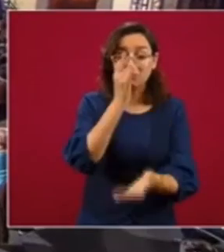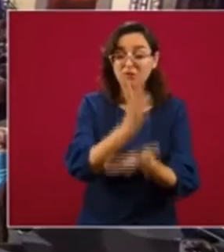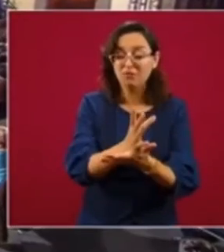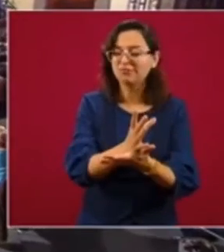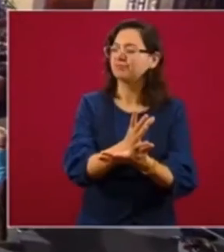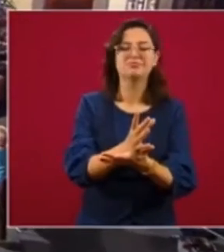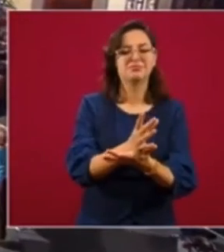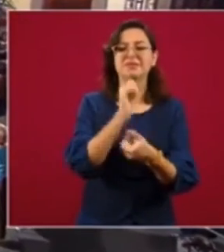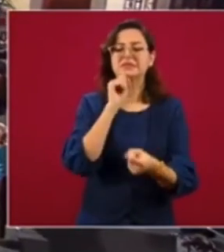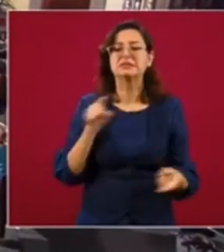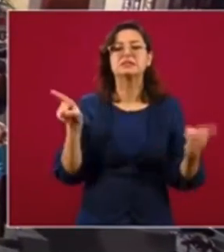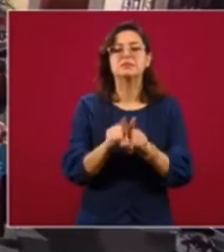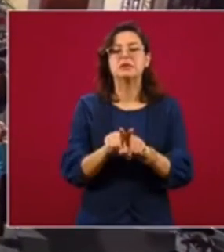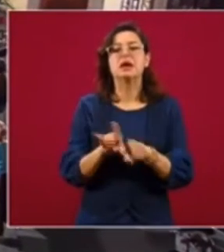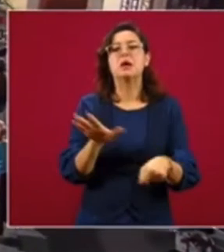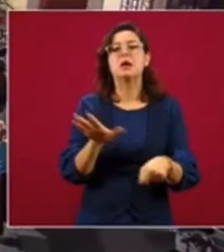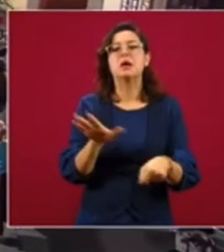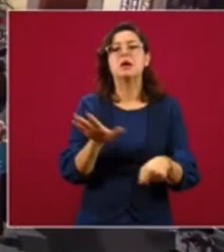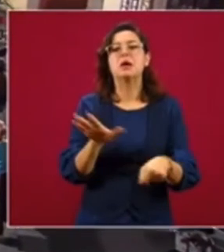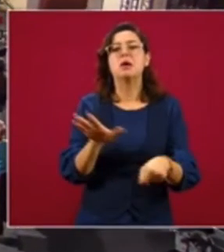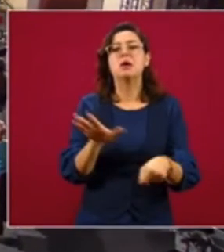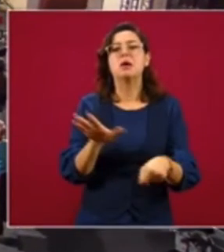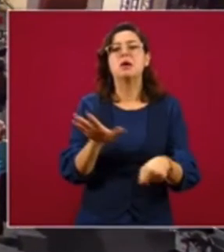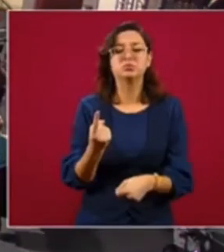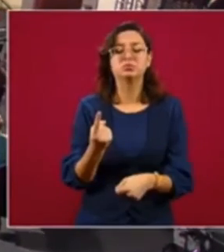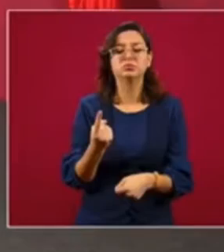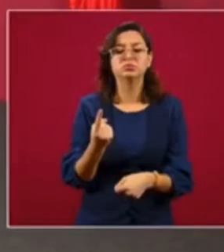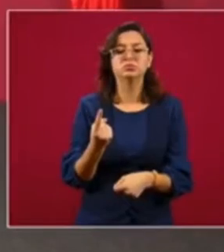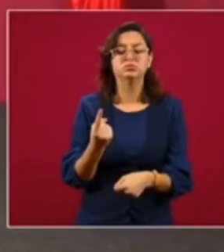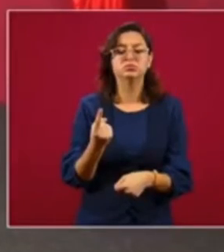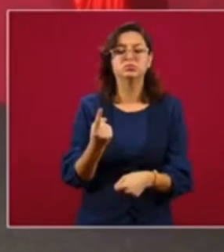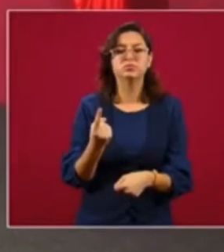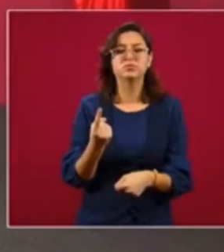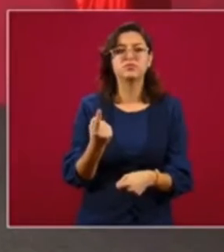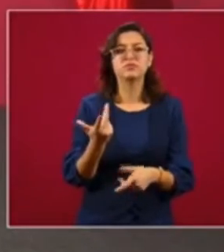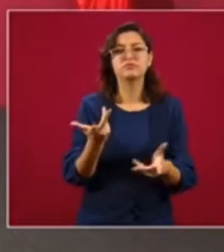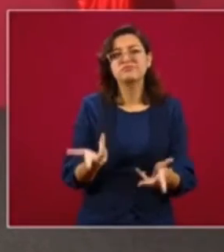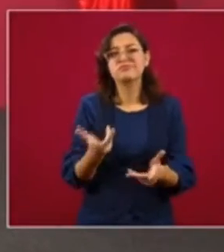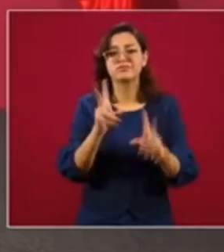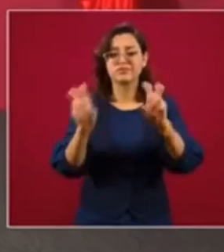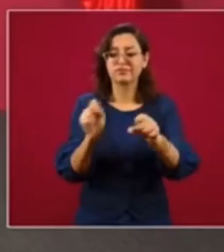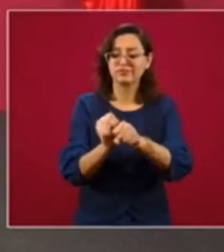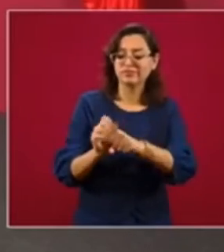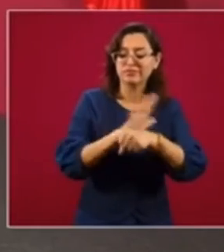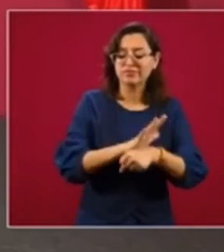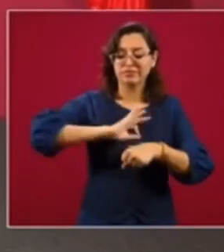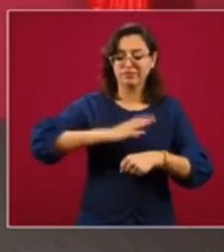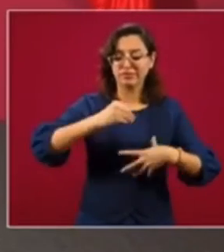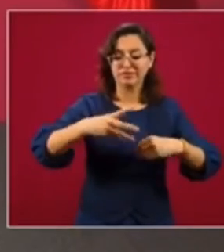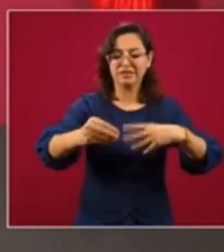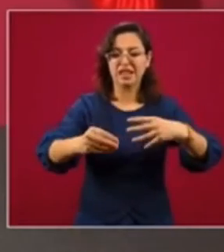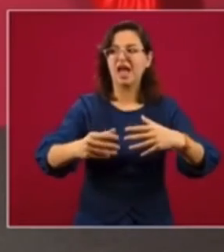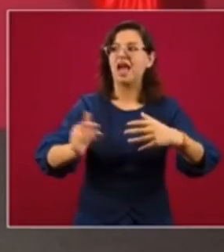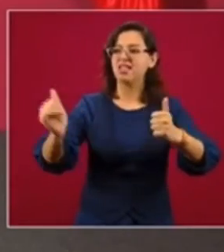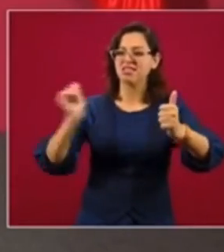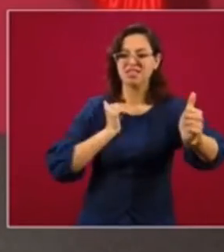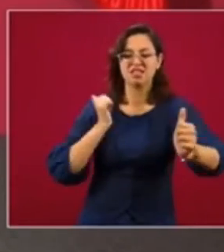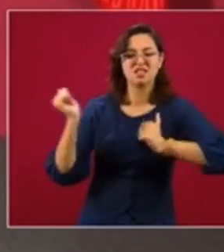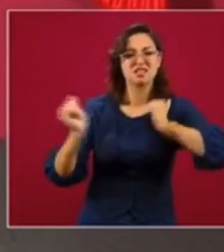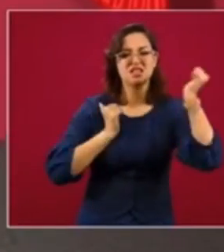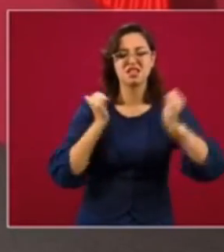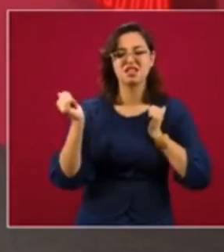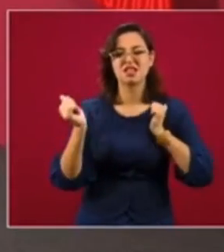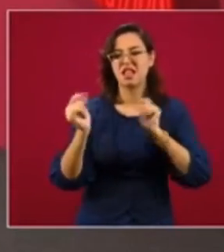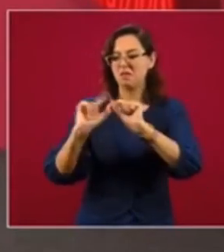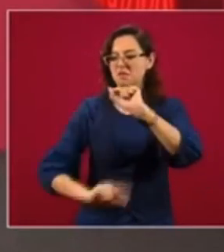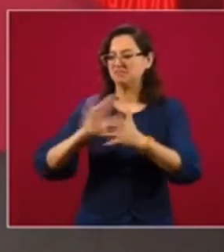sino porque se quiso utilizar para detener, frenar, debilitar el